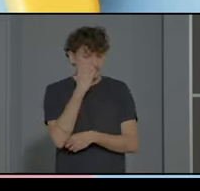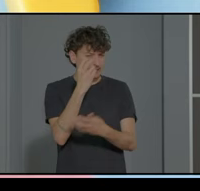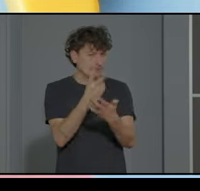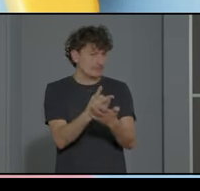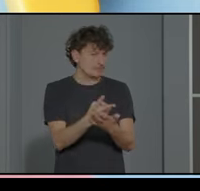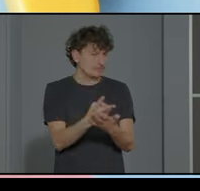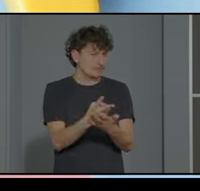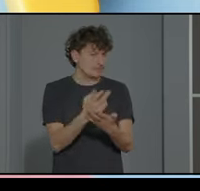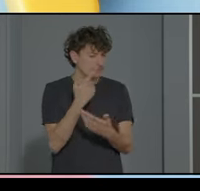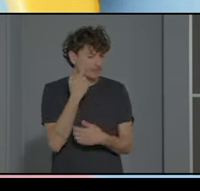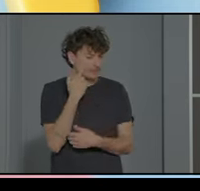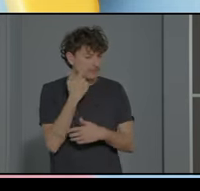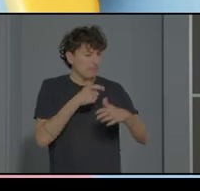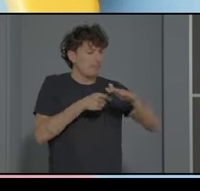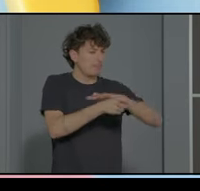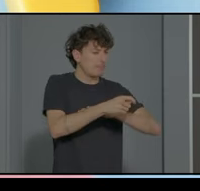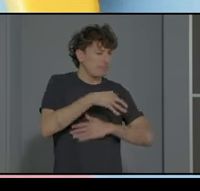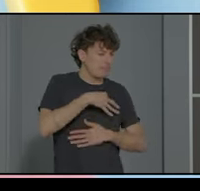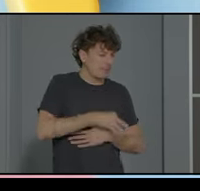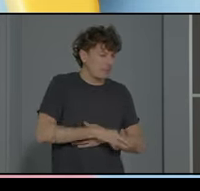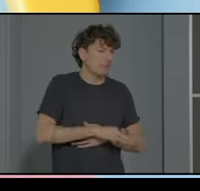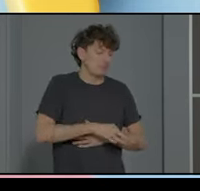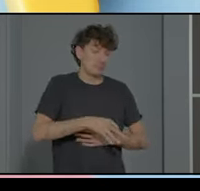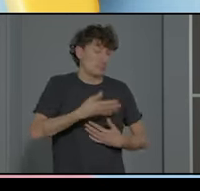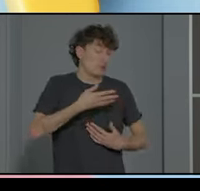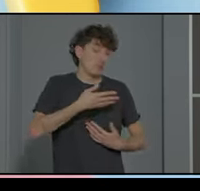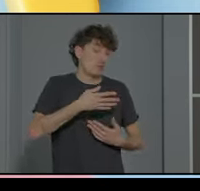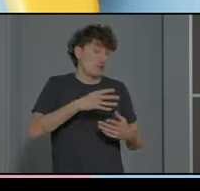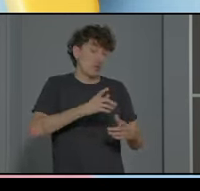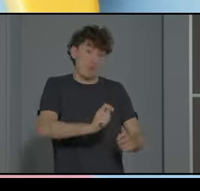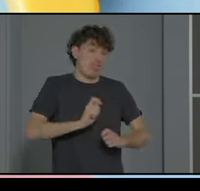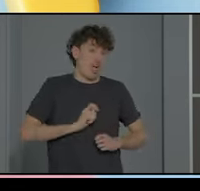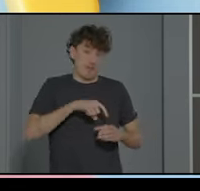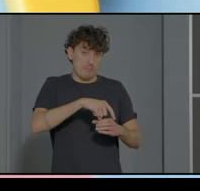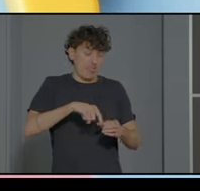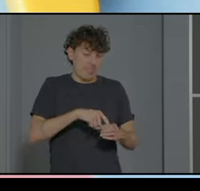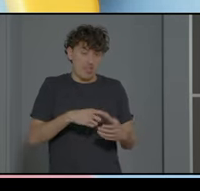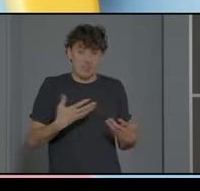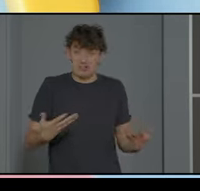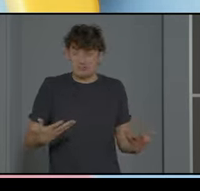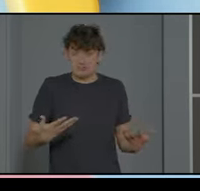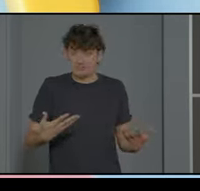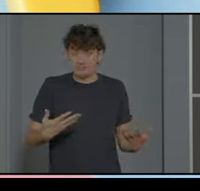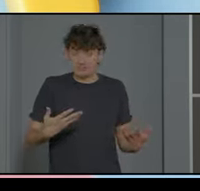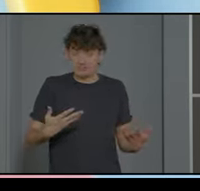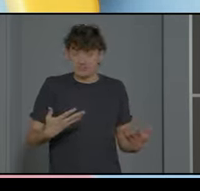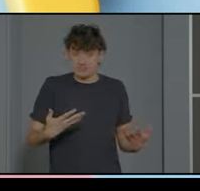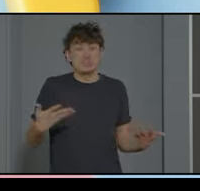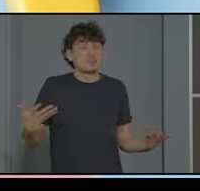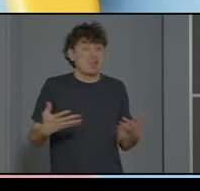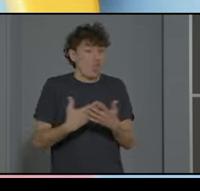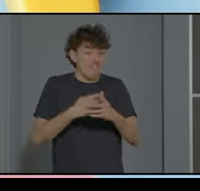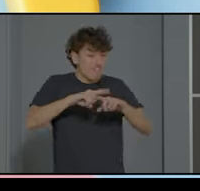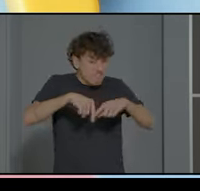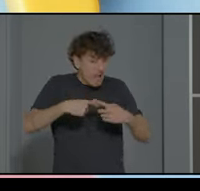solicitar sabiendo que puede que no tenga ninguna plaza y en dónde van a quedar y no todas las familias con